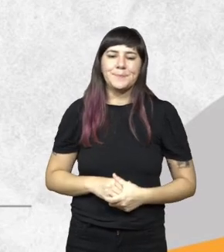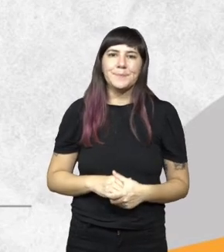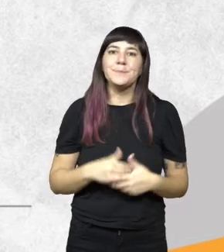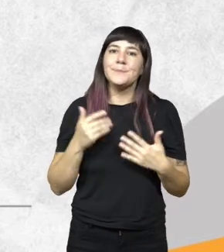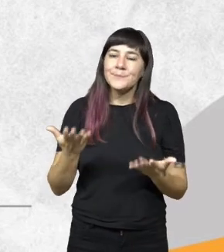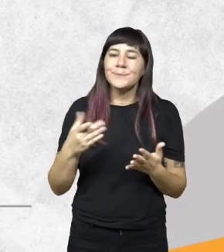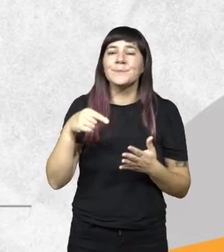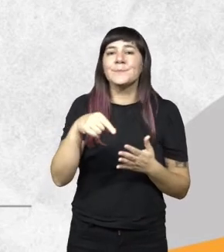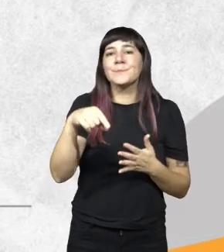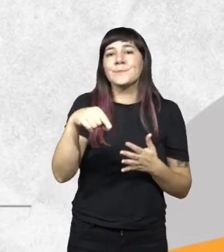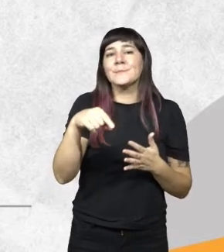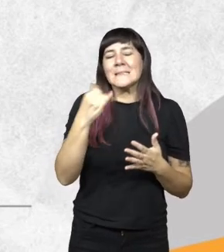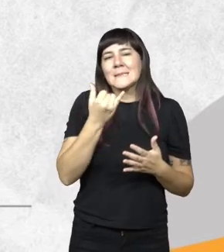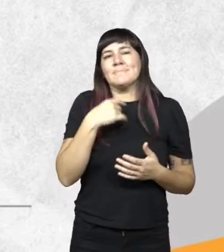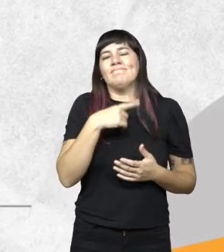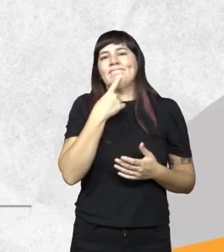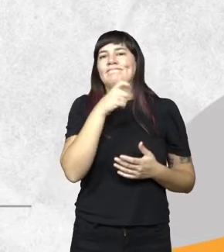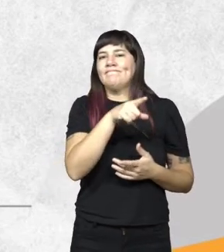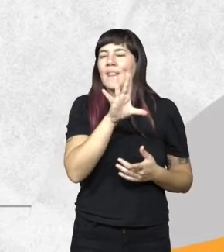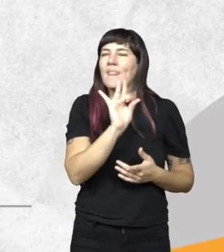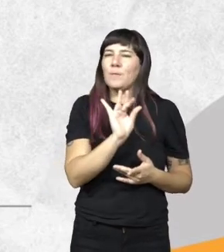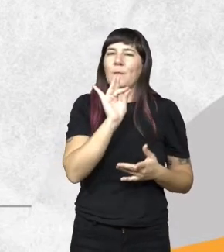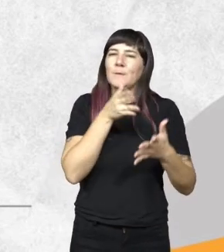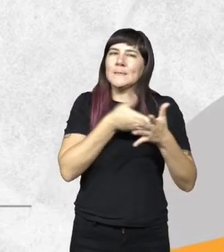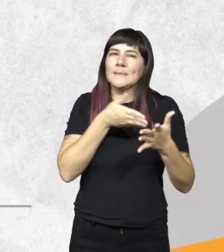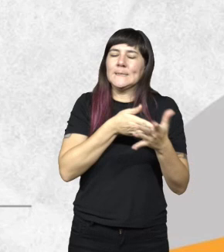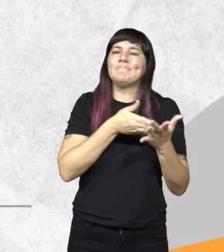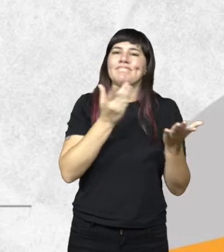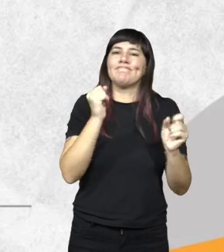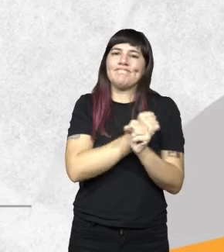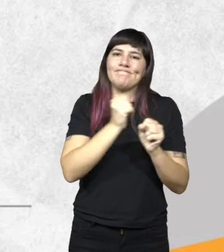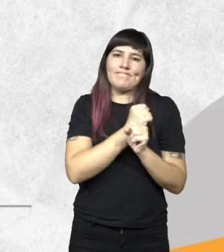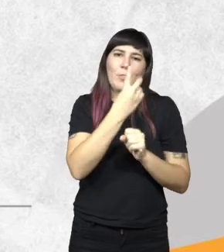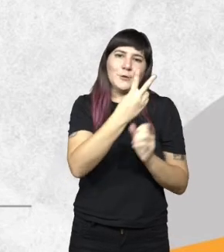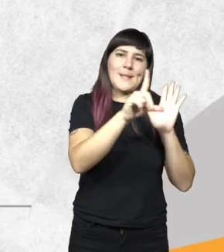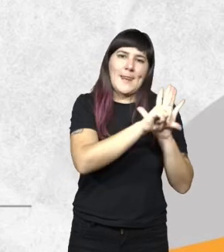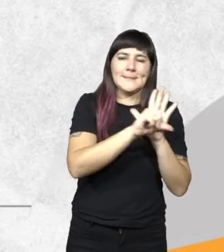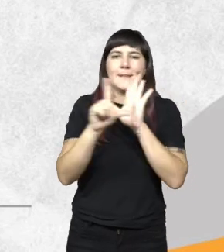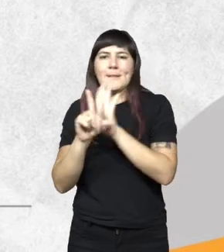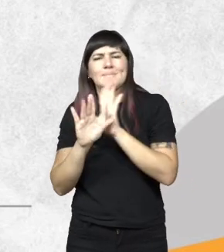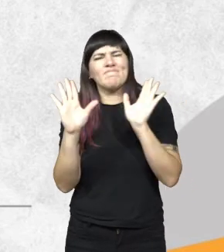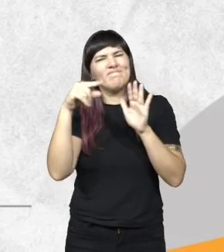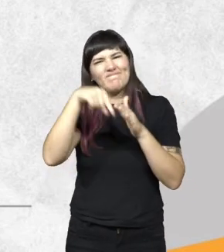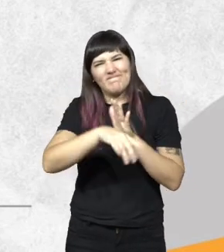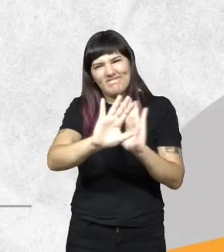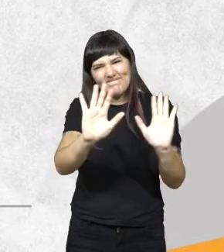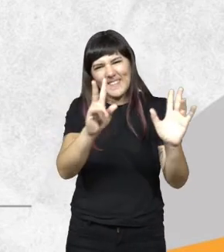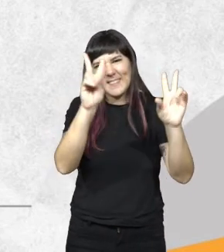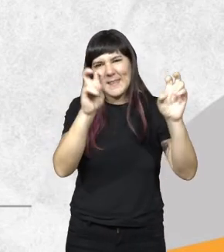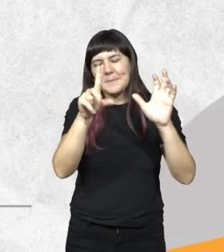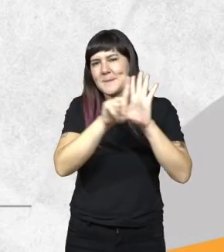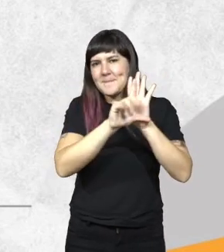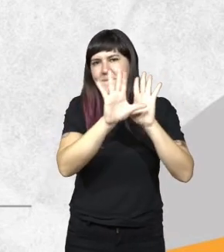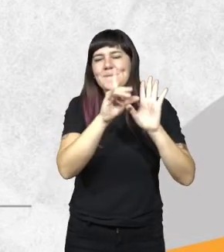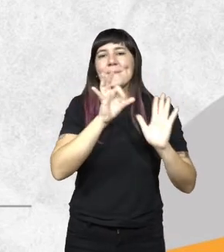a partir de estas dificultades que se fueron creando se sancionaron dos leyes no voy a entrar en detalles legislativos técnicos lo importante es que en el año